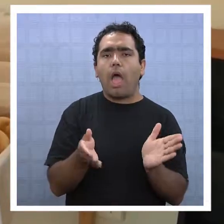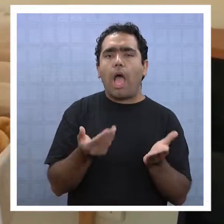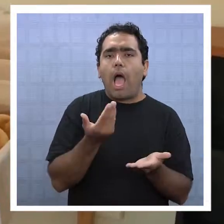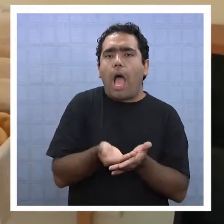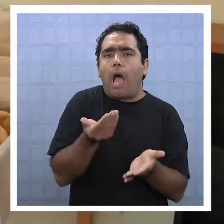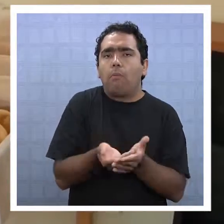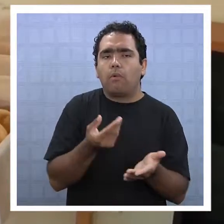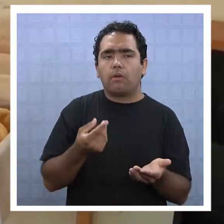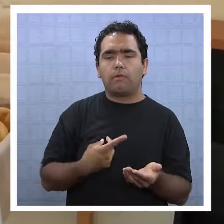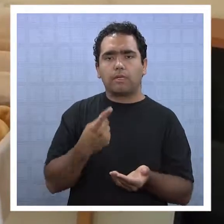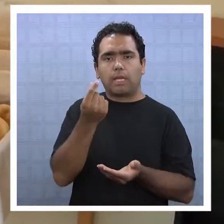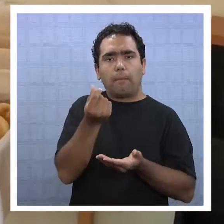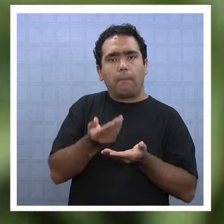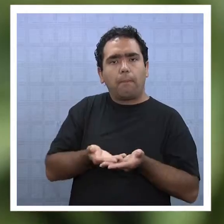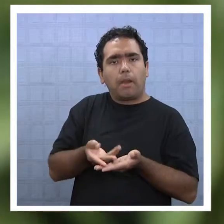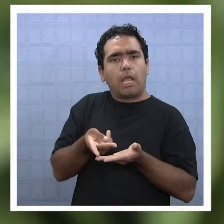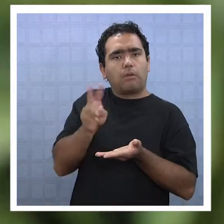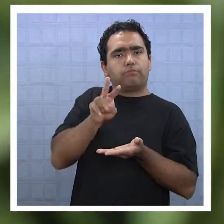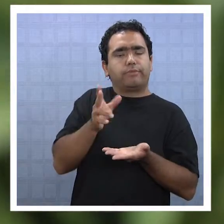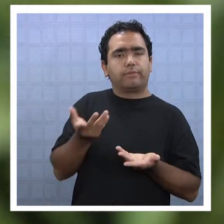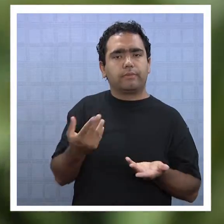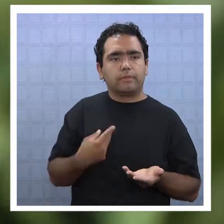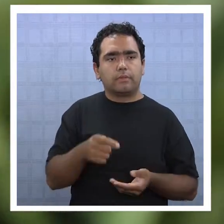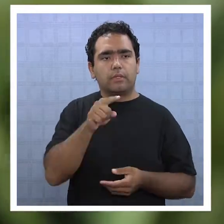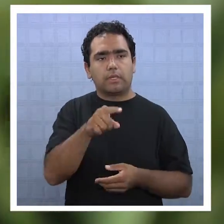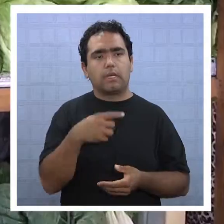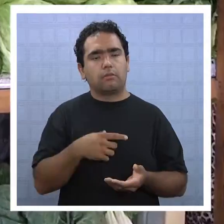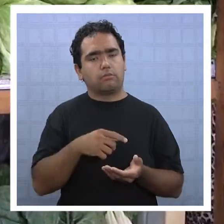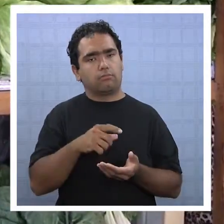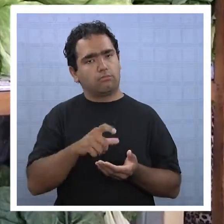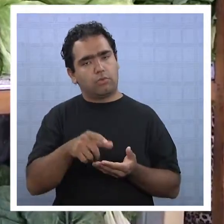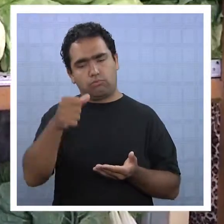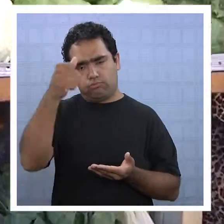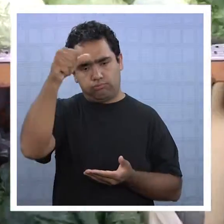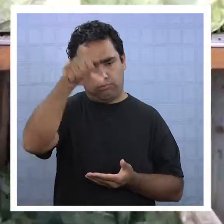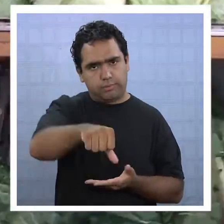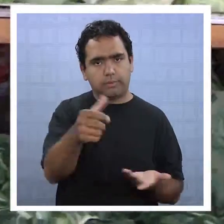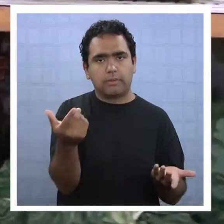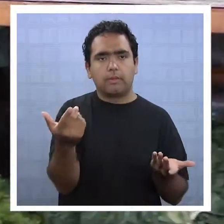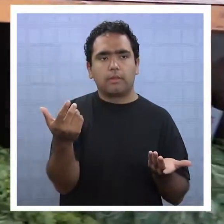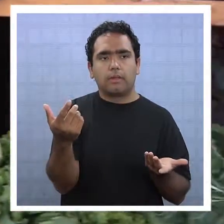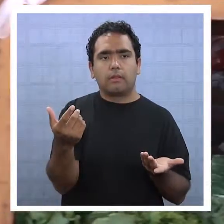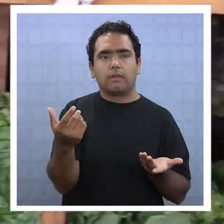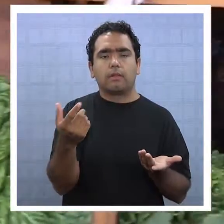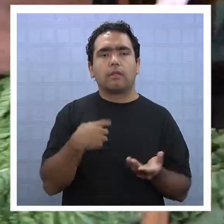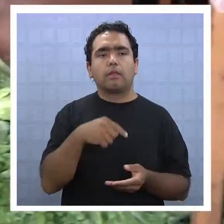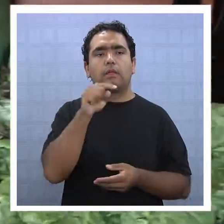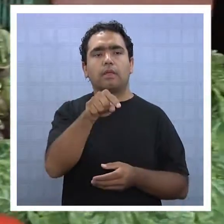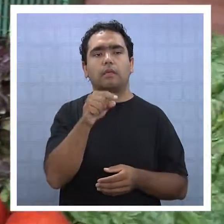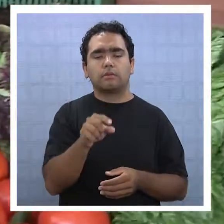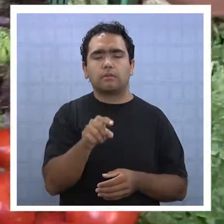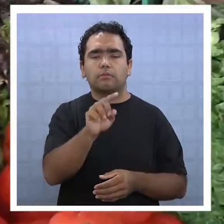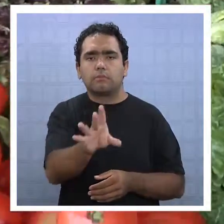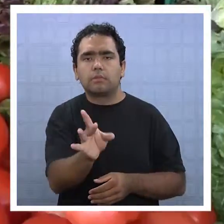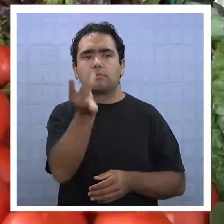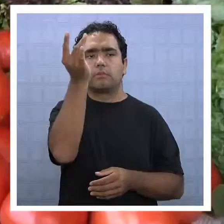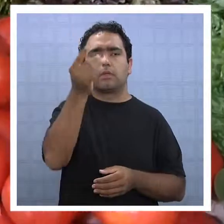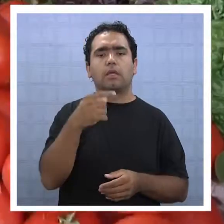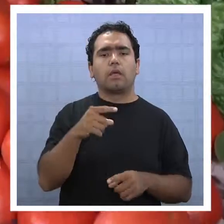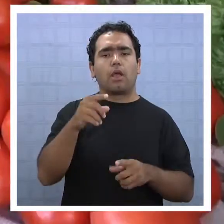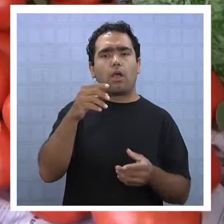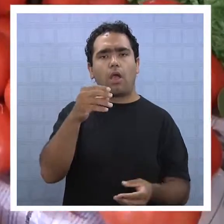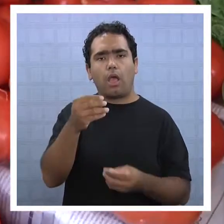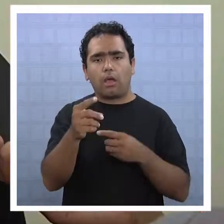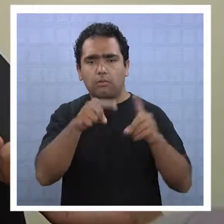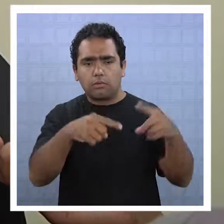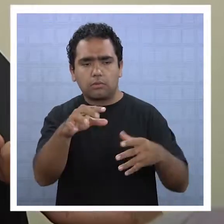los precios. Y esto va en el sentido de poder aumentar las penas, de poder decomisar este tipo de productos